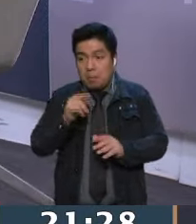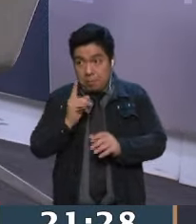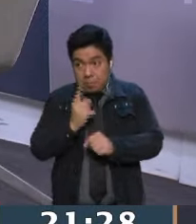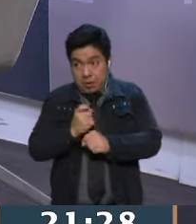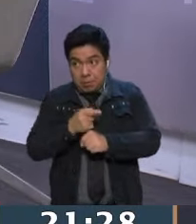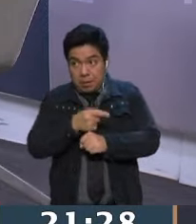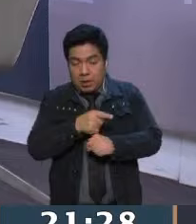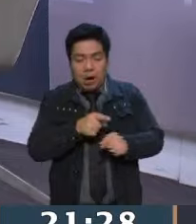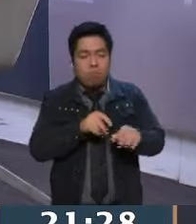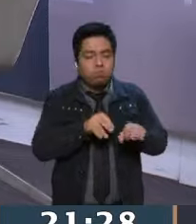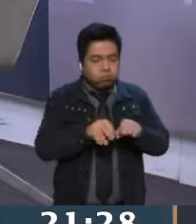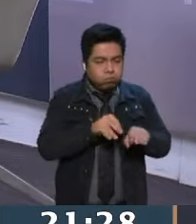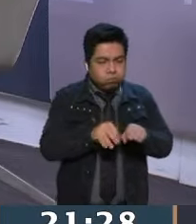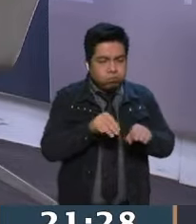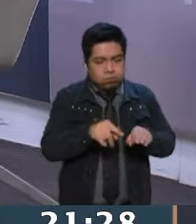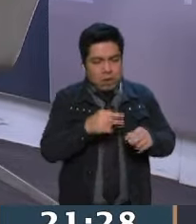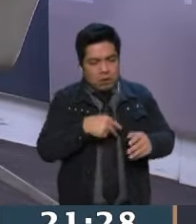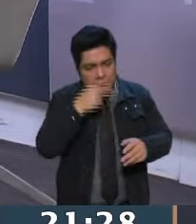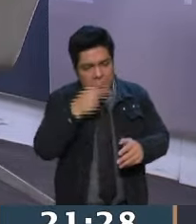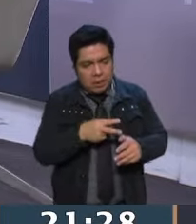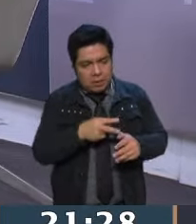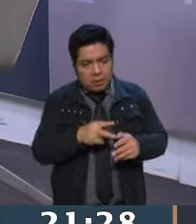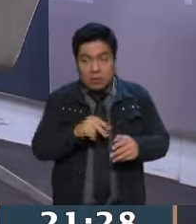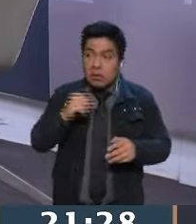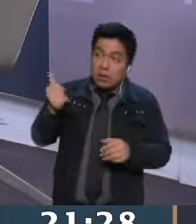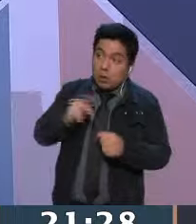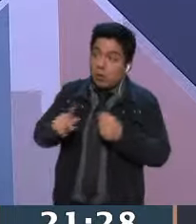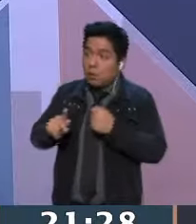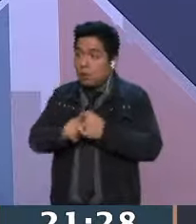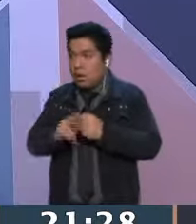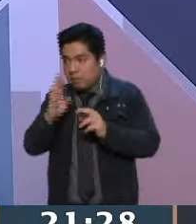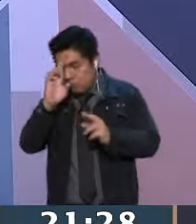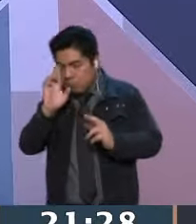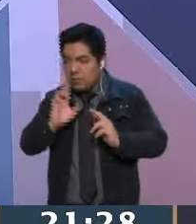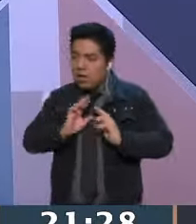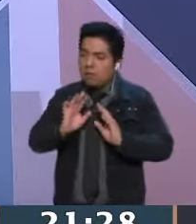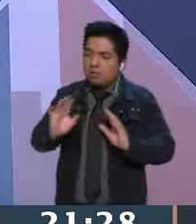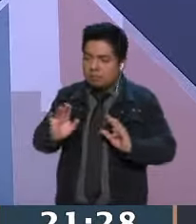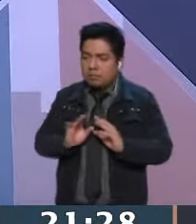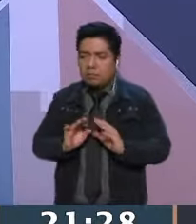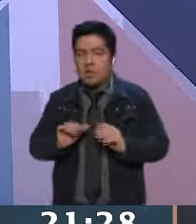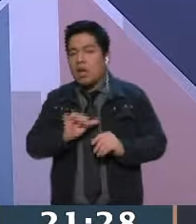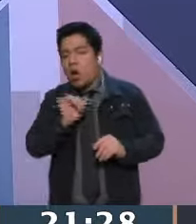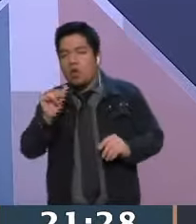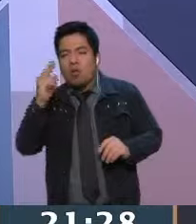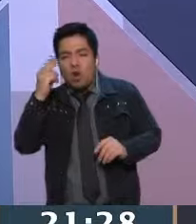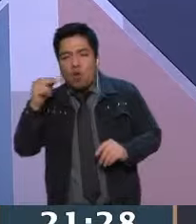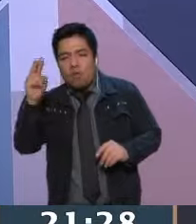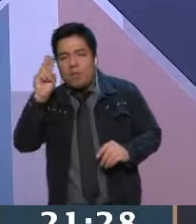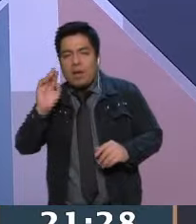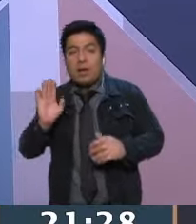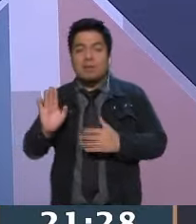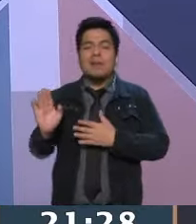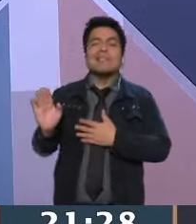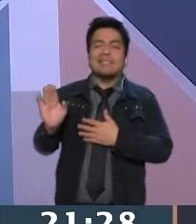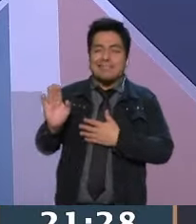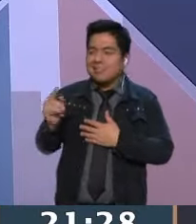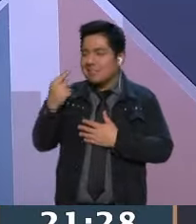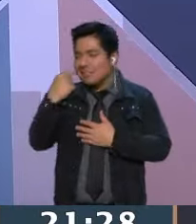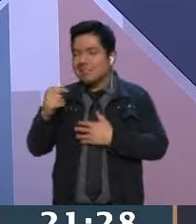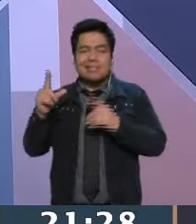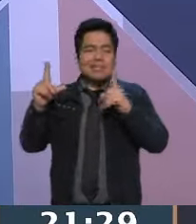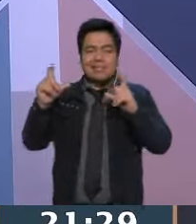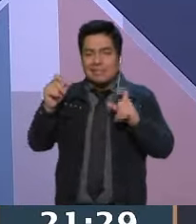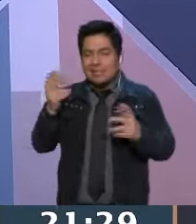para que te respeten en el exterior. Y los viajes de, digamos, de paralucirse y esa foto que al final de cuentas